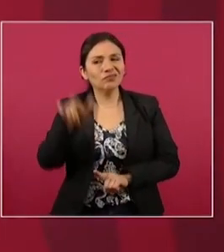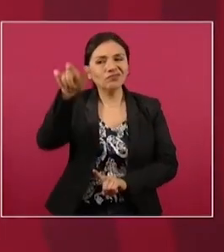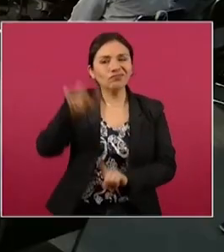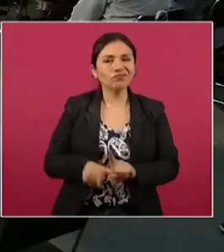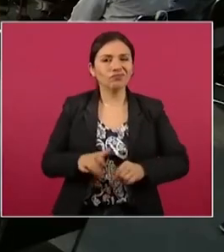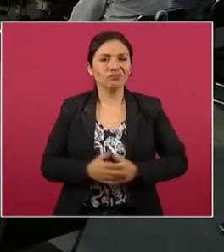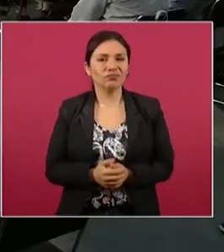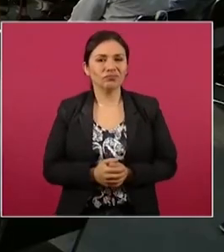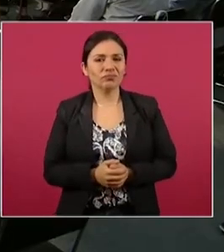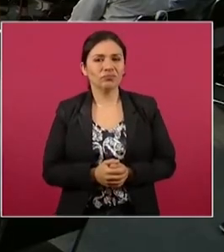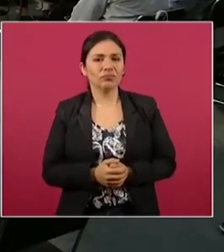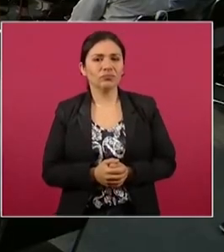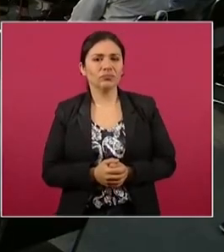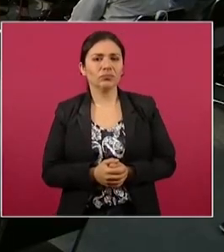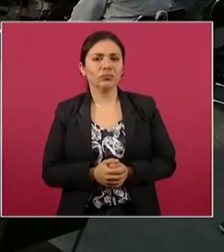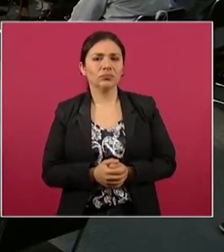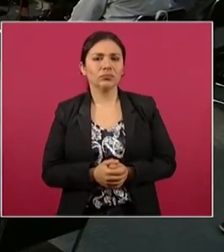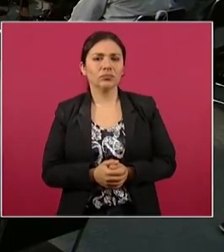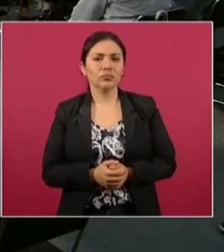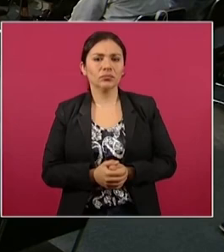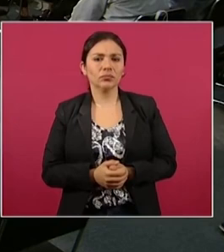Presidente, ¿y los que surgen?